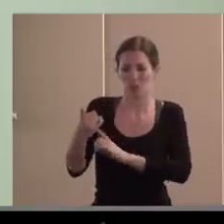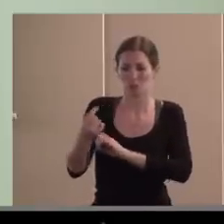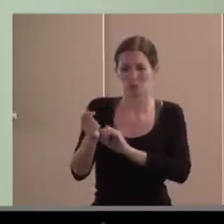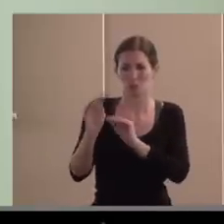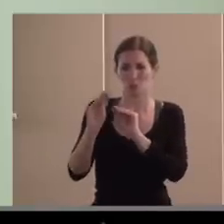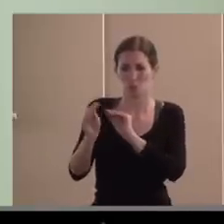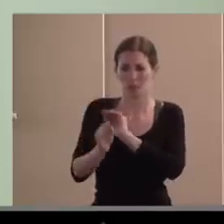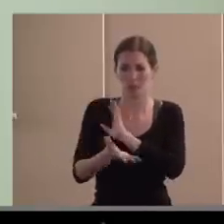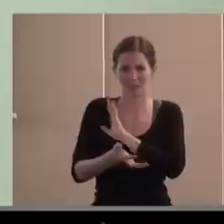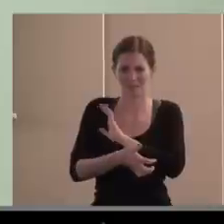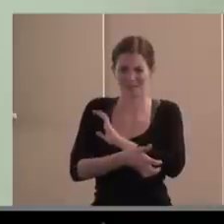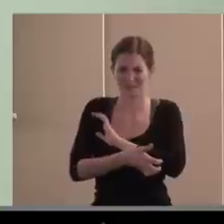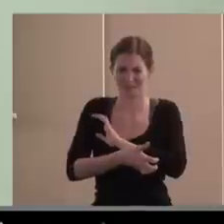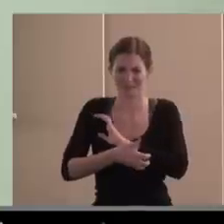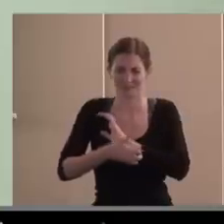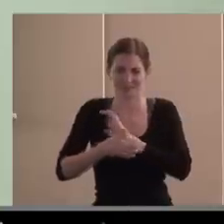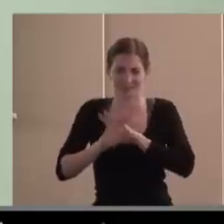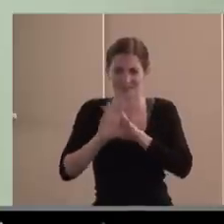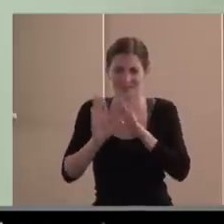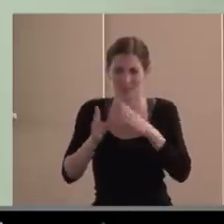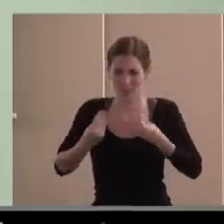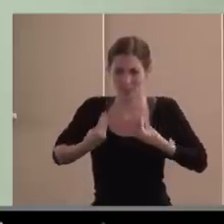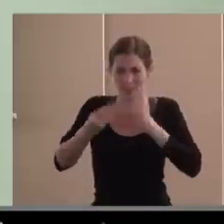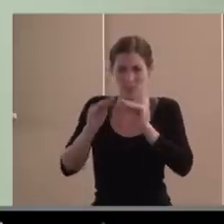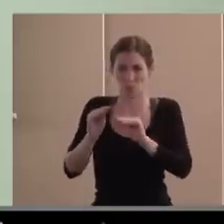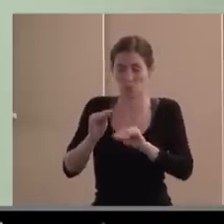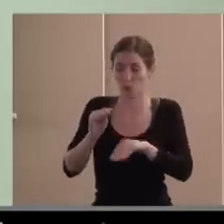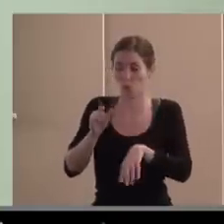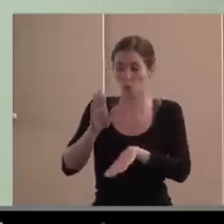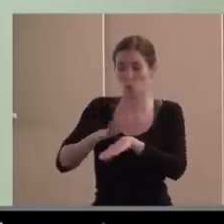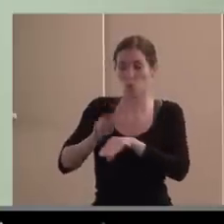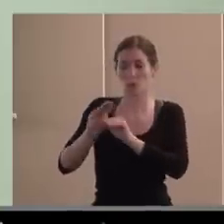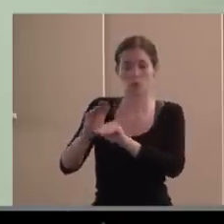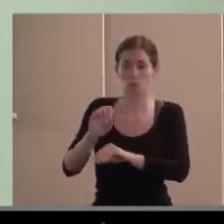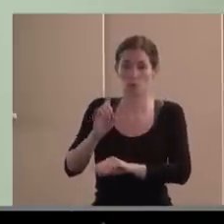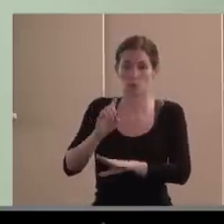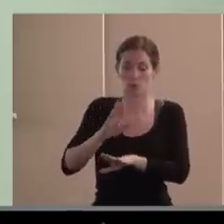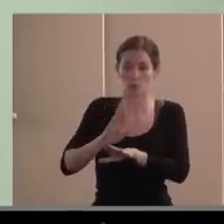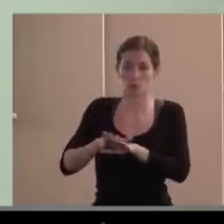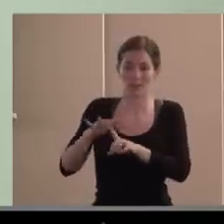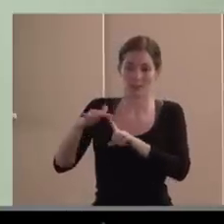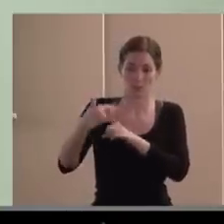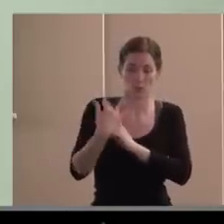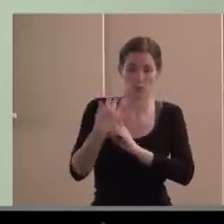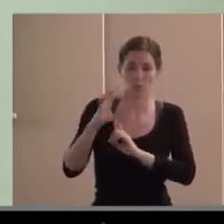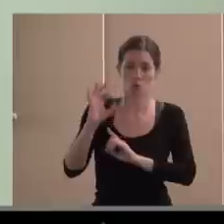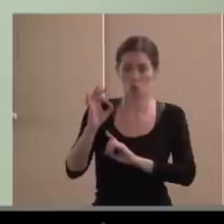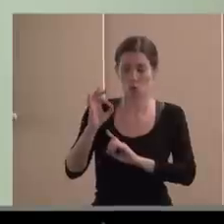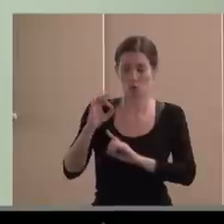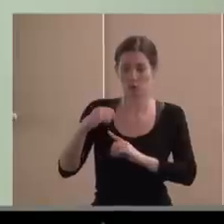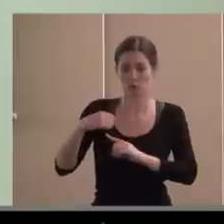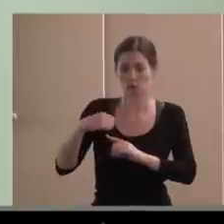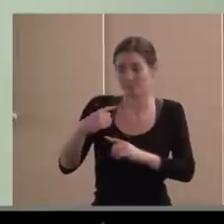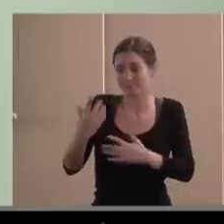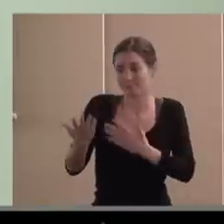pero no por ellos, sino por las circunstancias y por los condicionamientos que padecen. En ese sentido sí que deberíamos